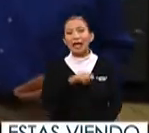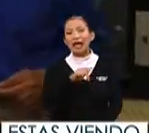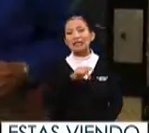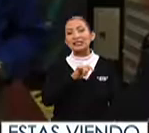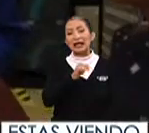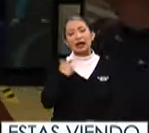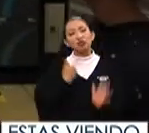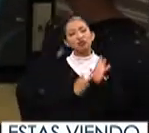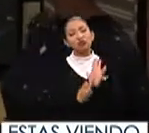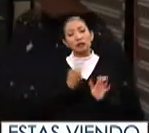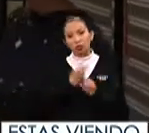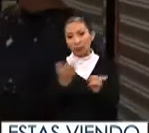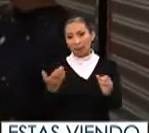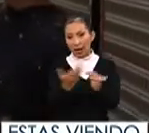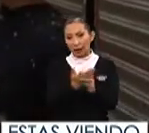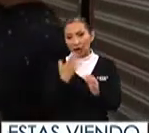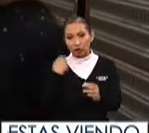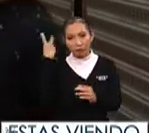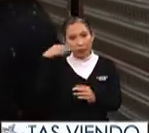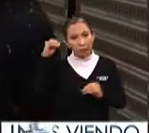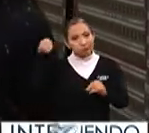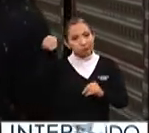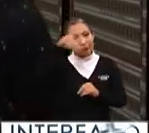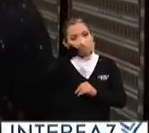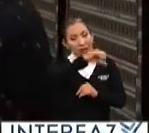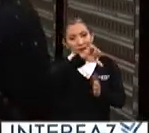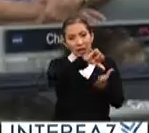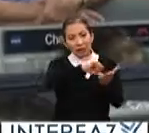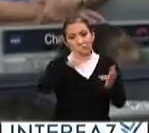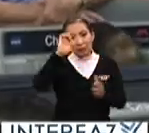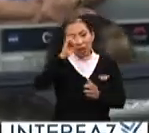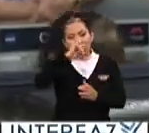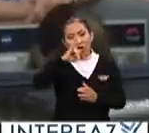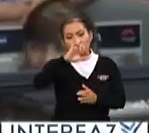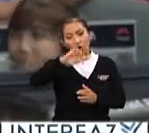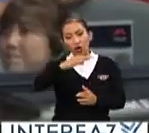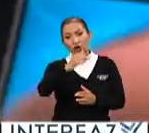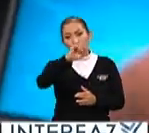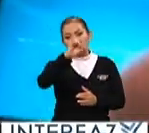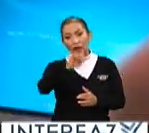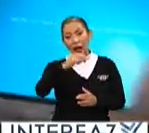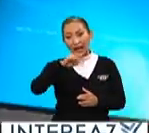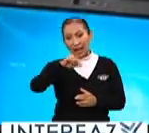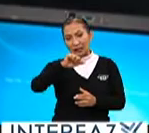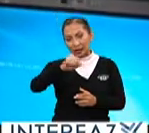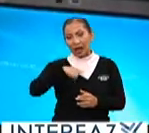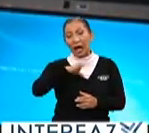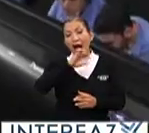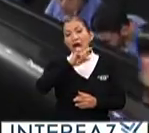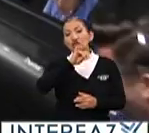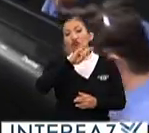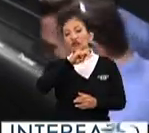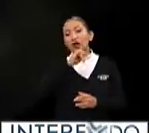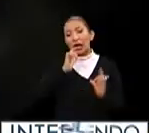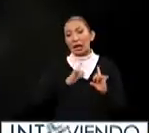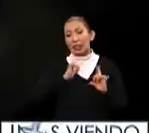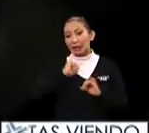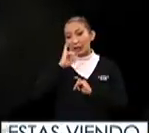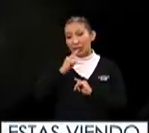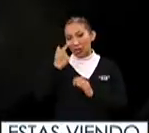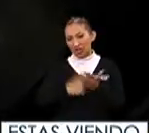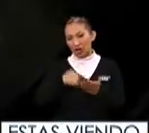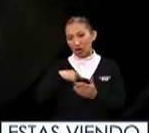Cristina Olvera nos presenta la segunda parte de su recorrido por el Centro Espacial Johnson de la NASA con Carlos Fontanot, gerente de